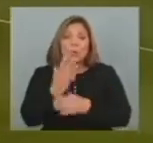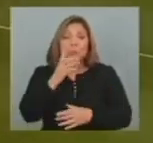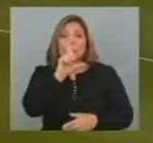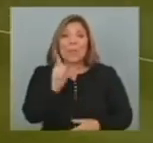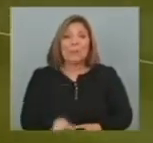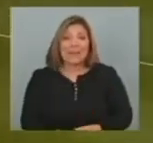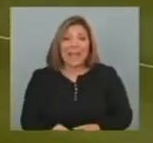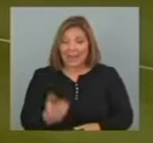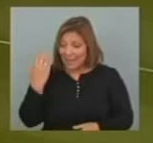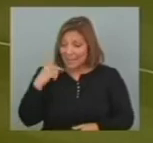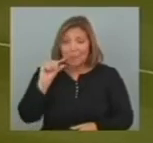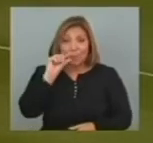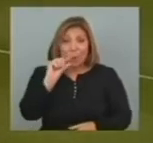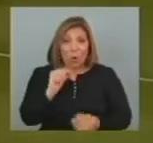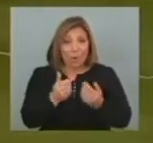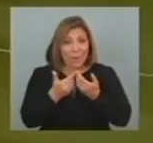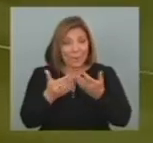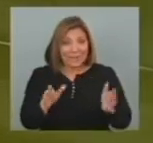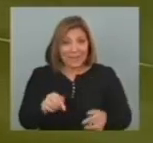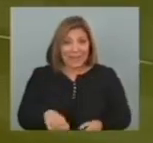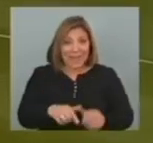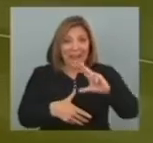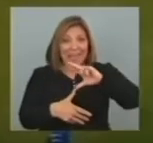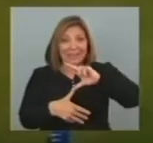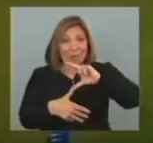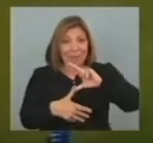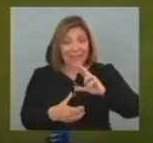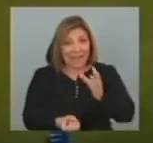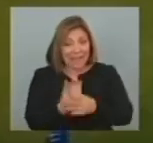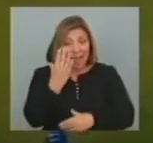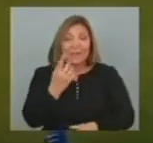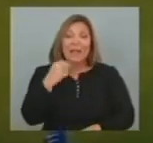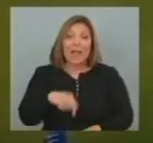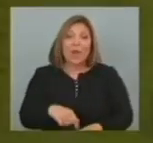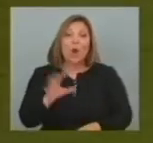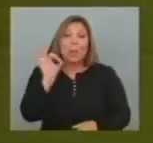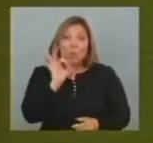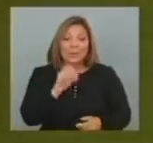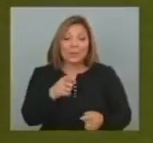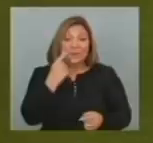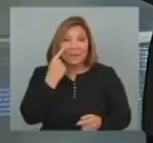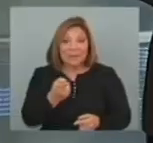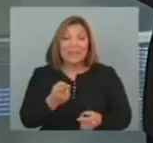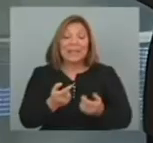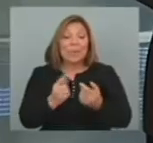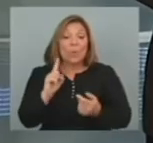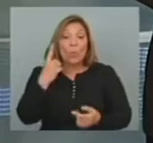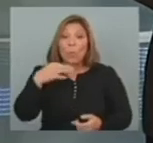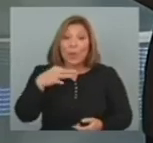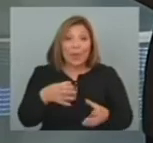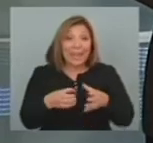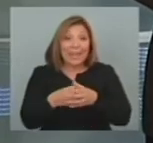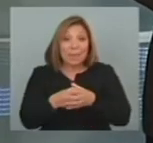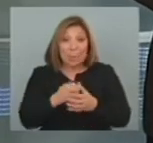Sudamericana Que hace pocos años Que arrancó Aquí en Latinoamérica La chance entonces Y la oportunidad La chapa decíamos De ser el único Equipo